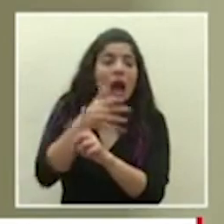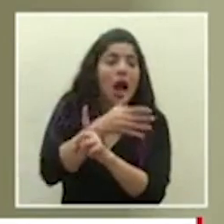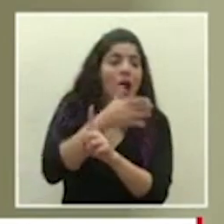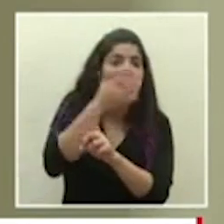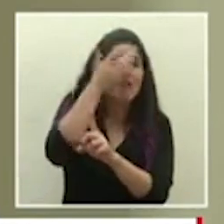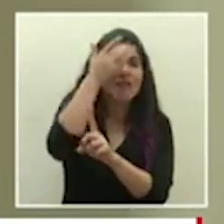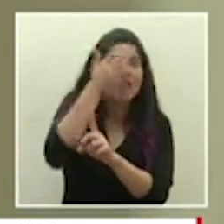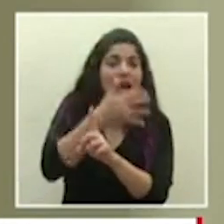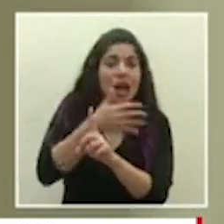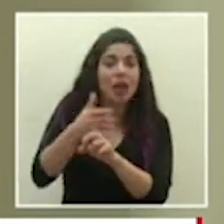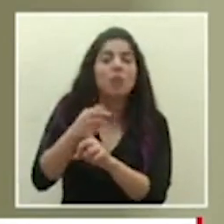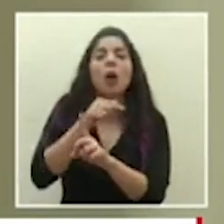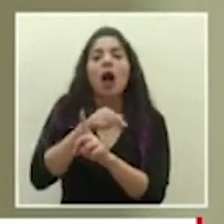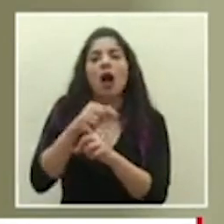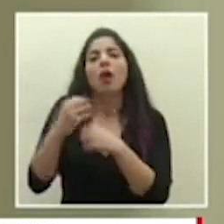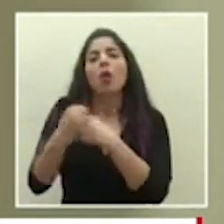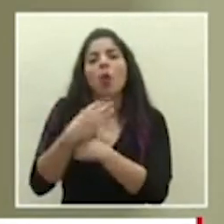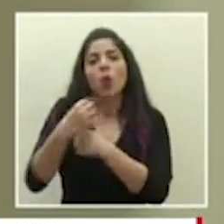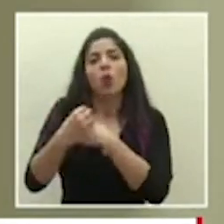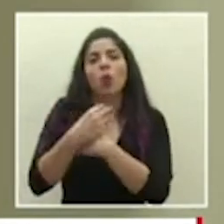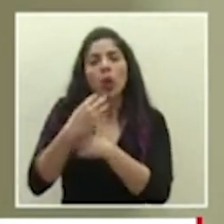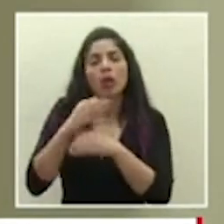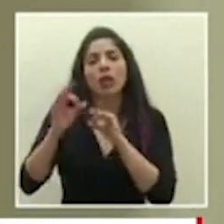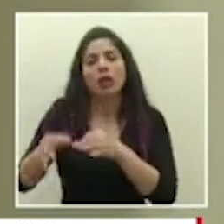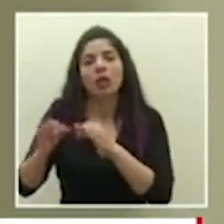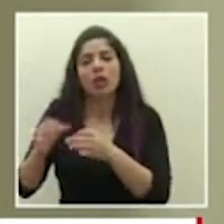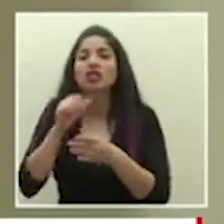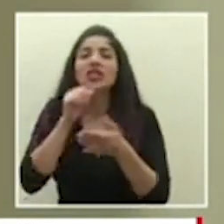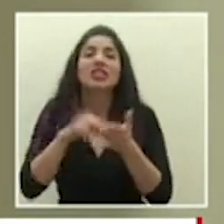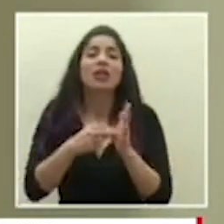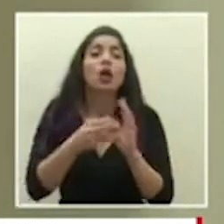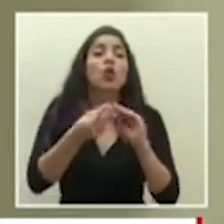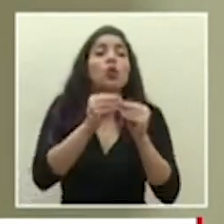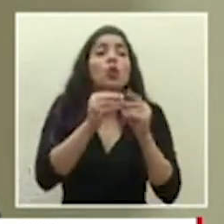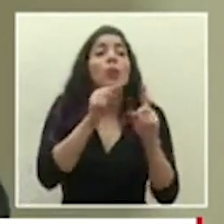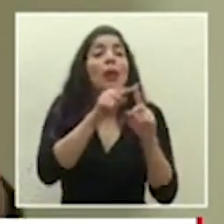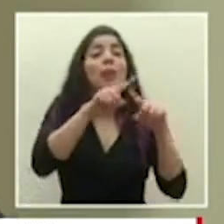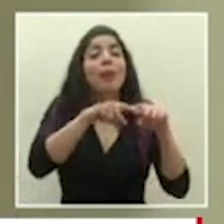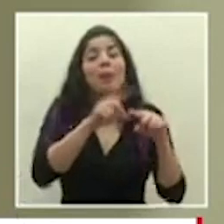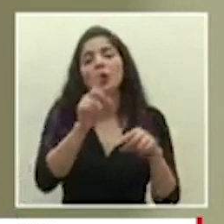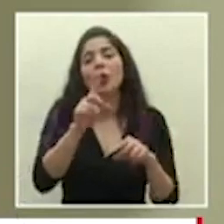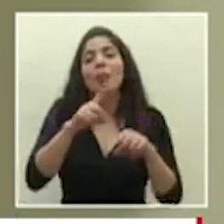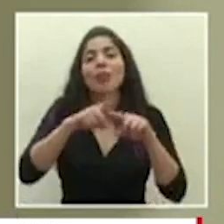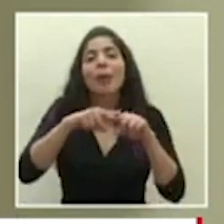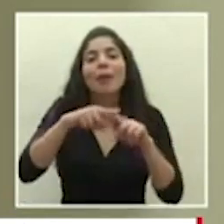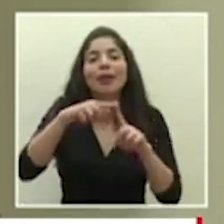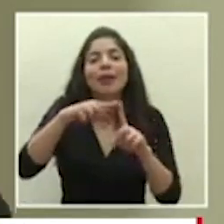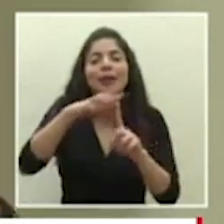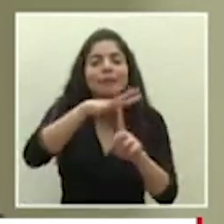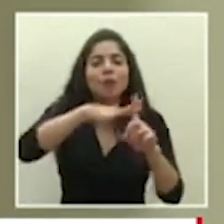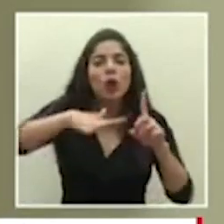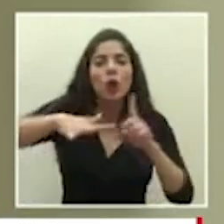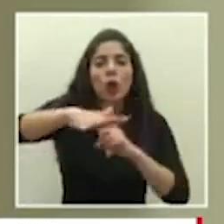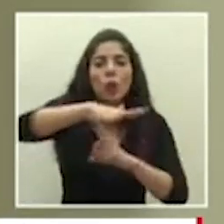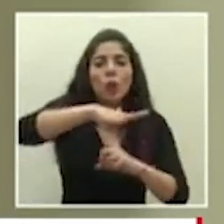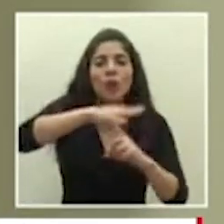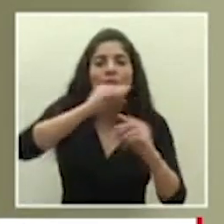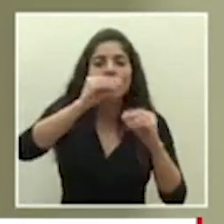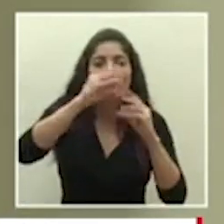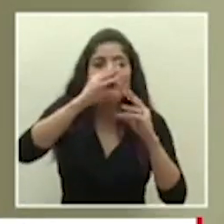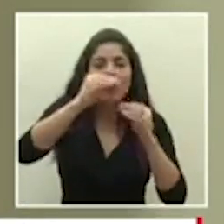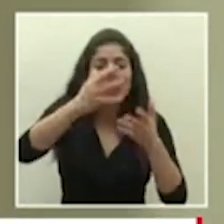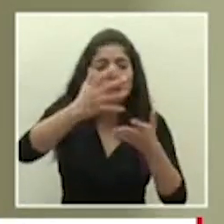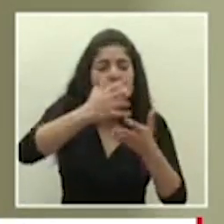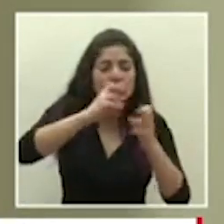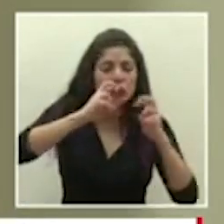síntomas todo eso nos tiene que ir orientando eventualmente a toma de decisiones no es un número absoluto es el agrupamiento de esos datos y el análisis